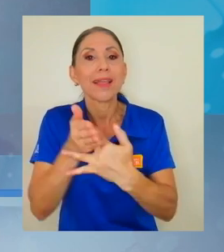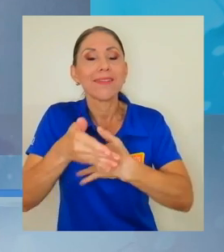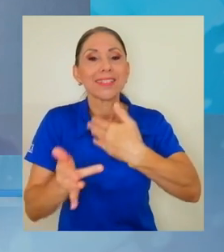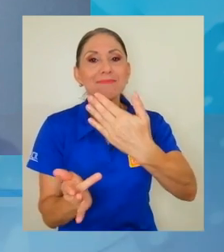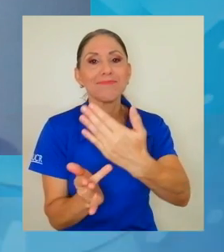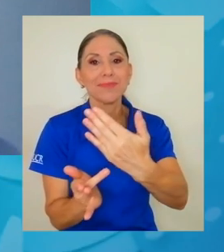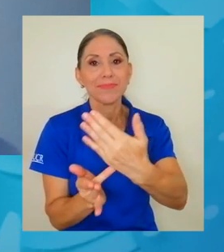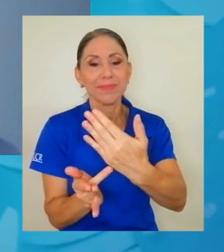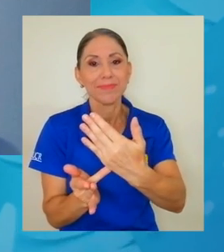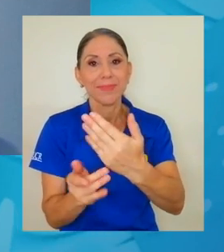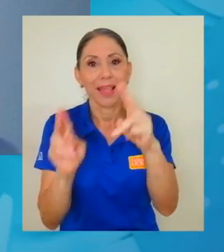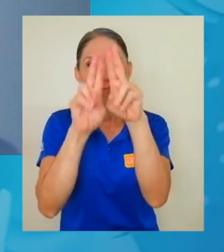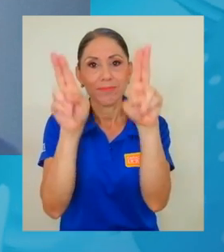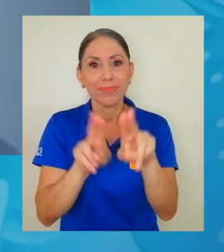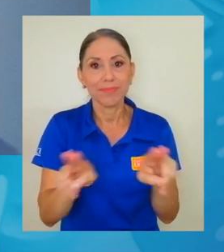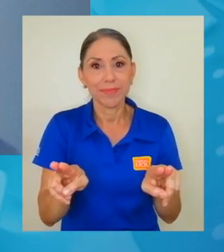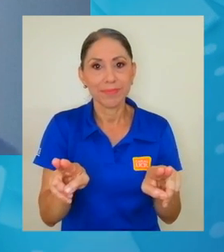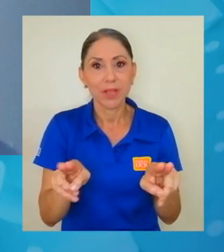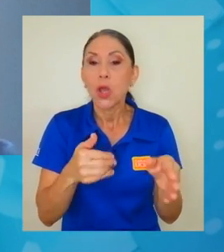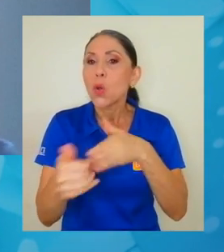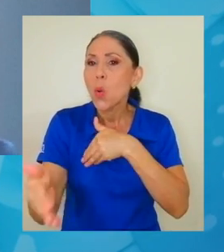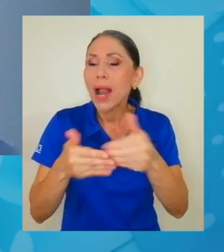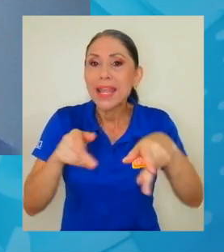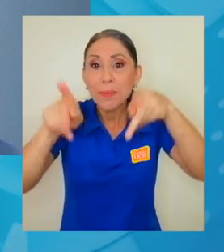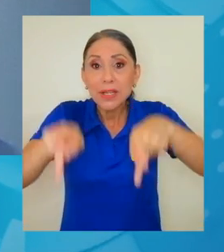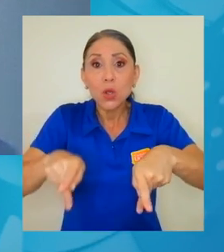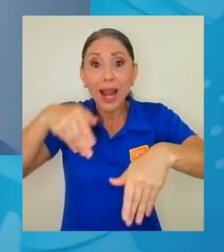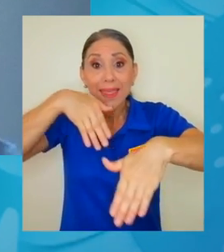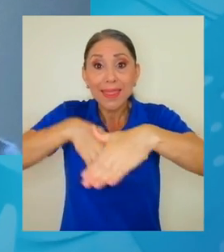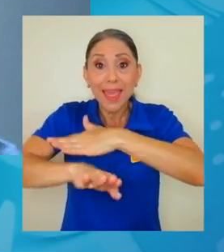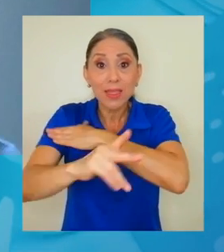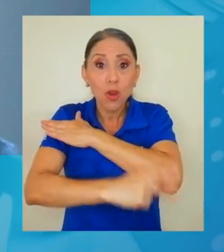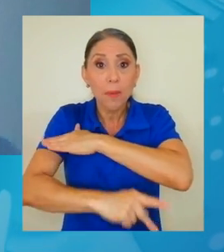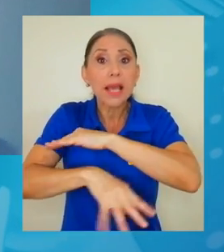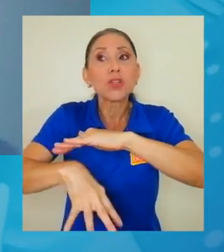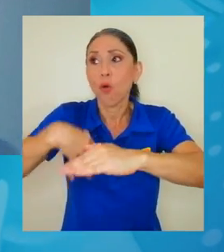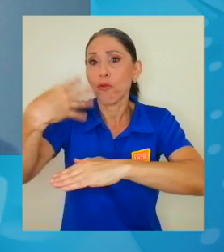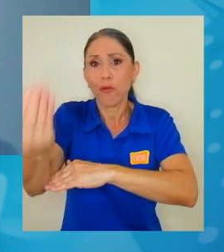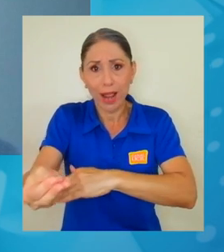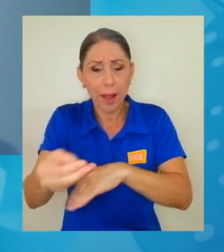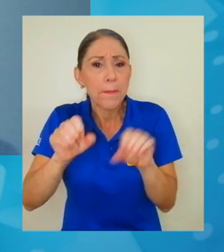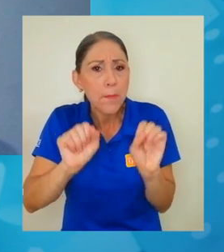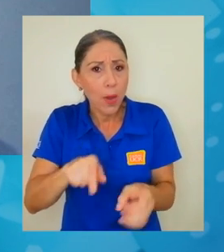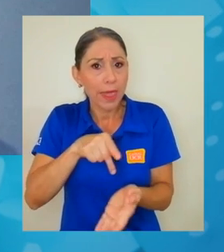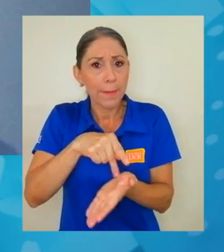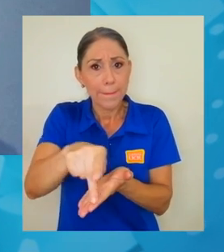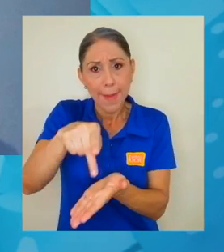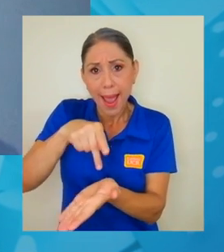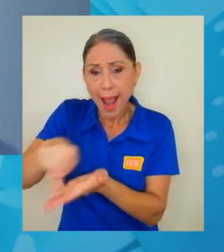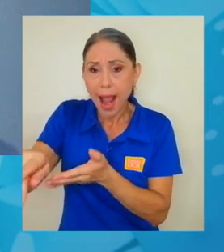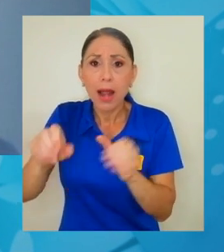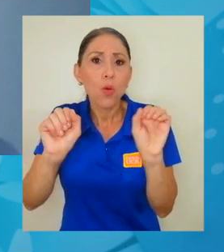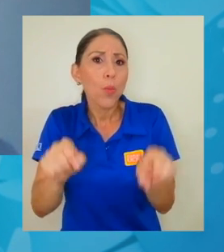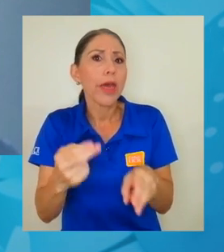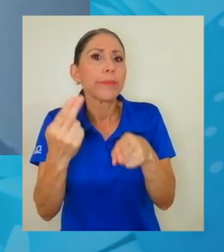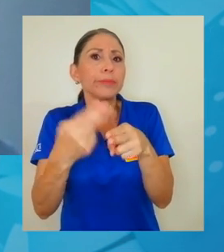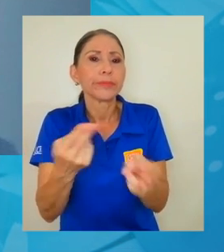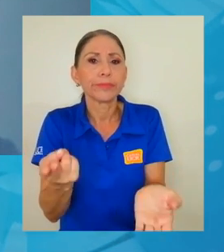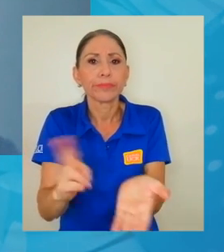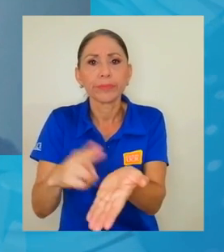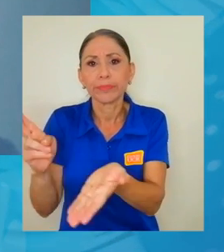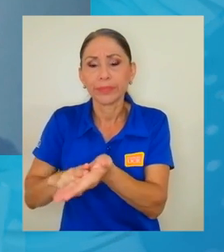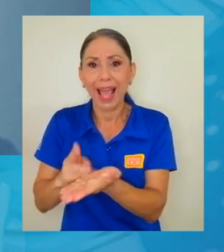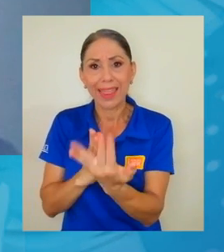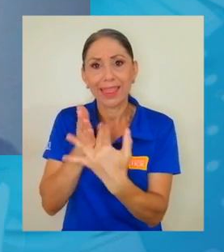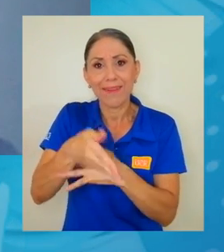Entonces, con esto hace que cualquier persona dentro o fuera del país pueda realizar pagos o inscripciones